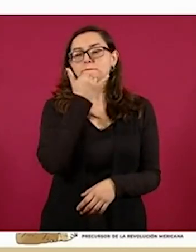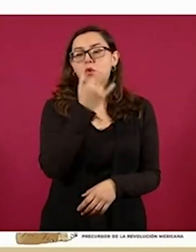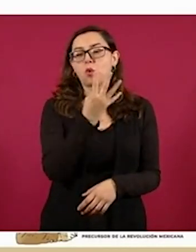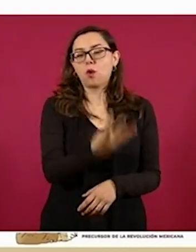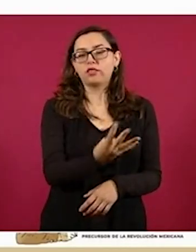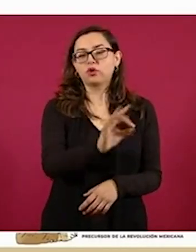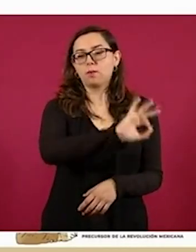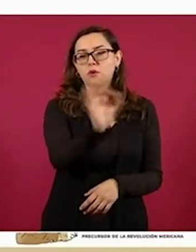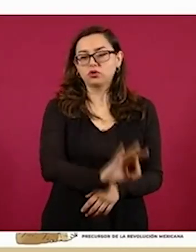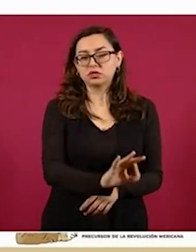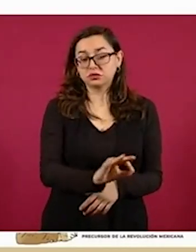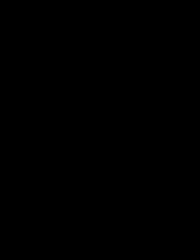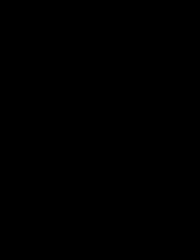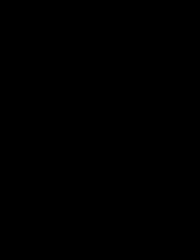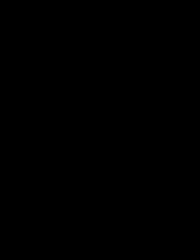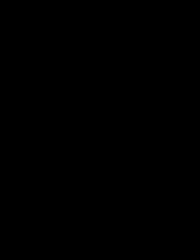las camas para personas críticamente enfermas. Gracias. Gracias.